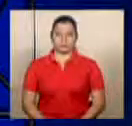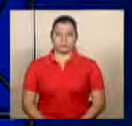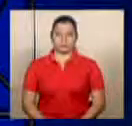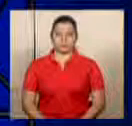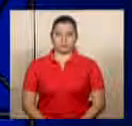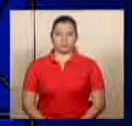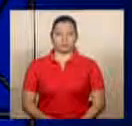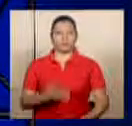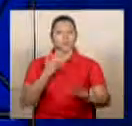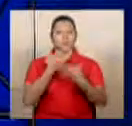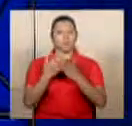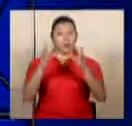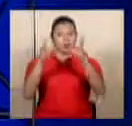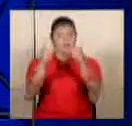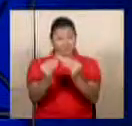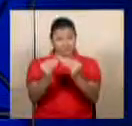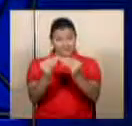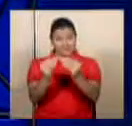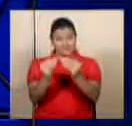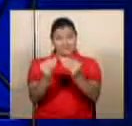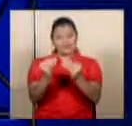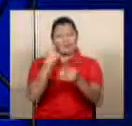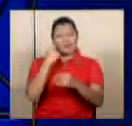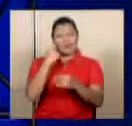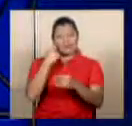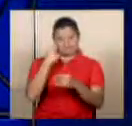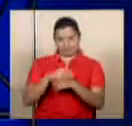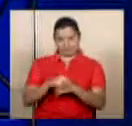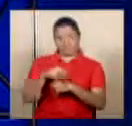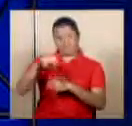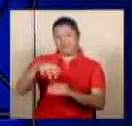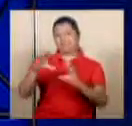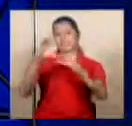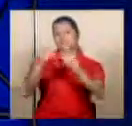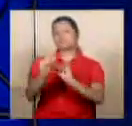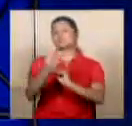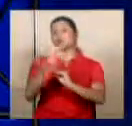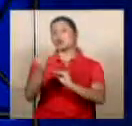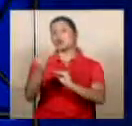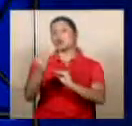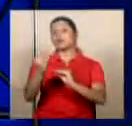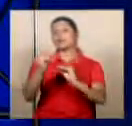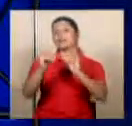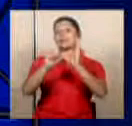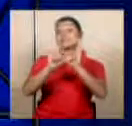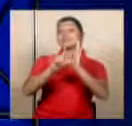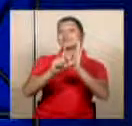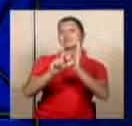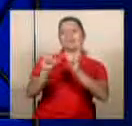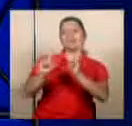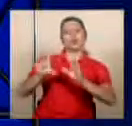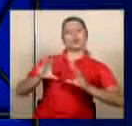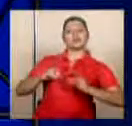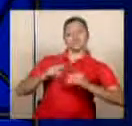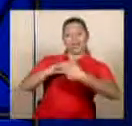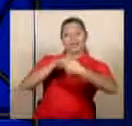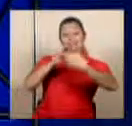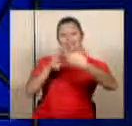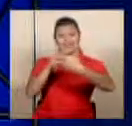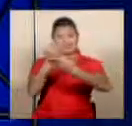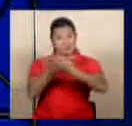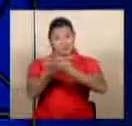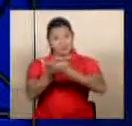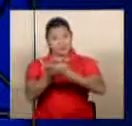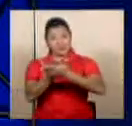¿Qué tal? Muy buenas noches estimados televidentes. Esta noche el plenario legislativo rechazó los tres dictámenes que habían